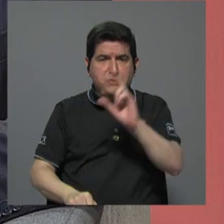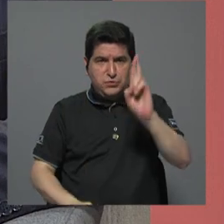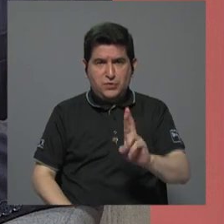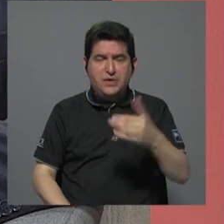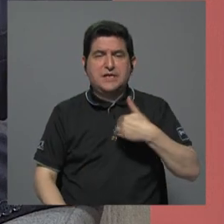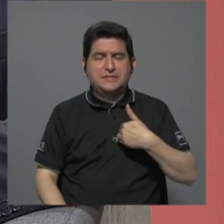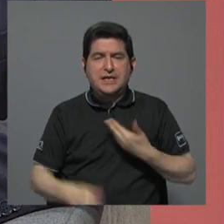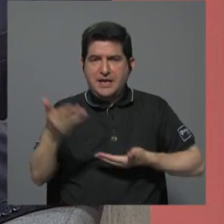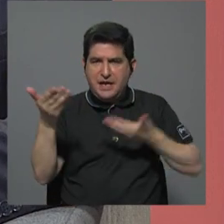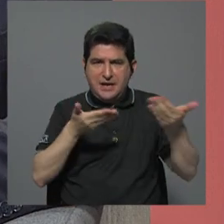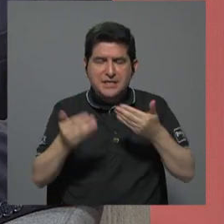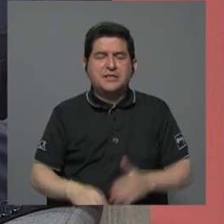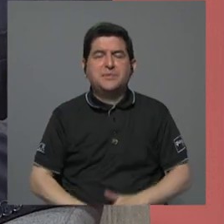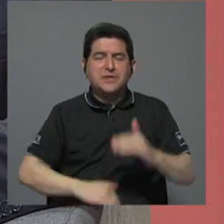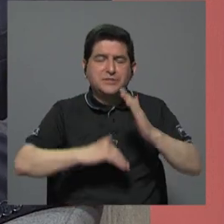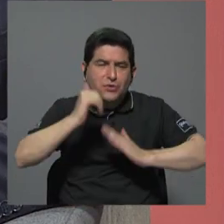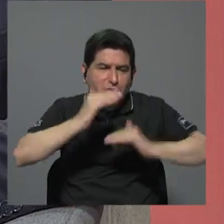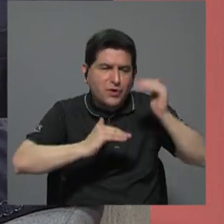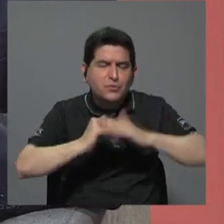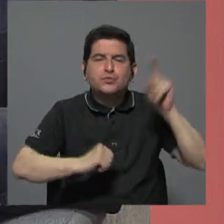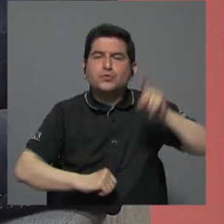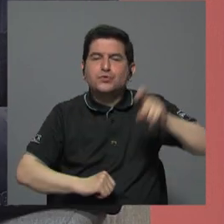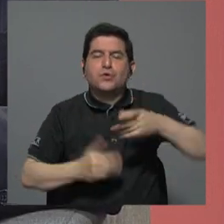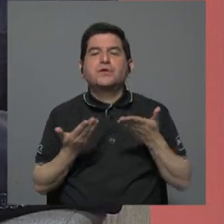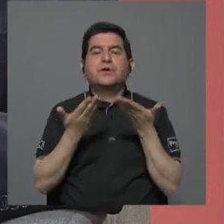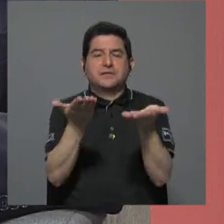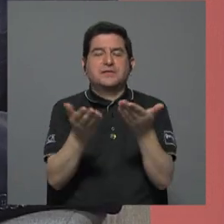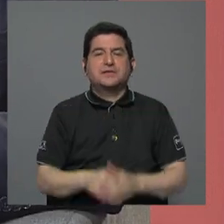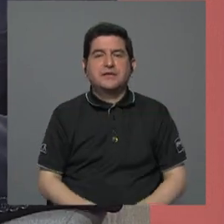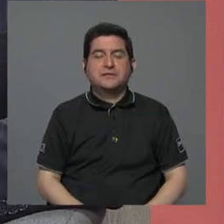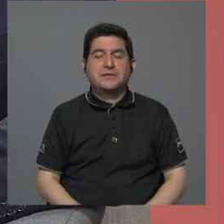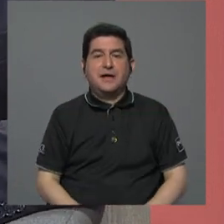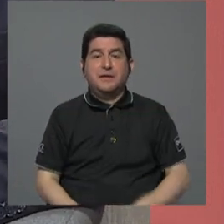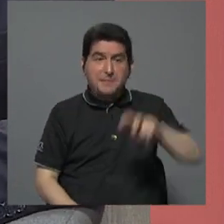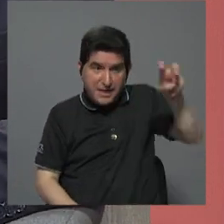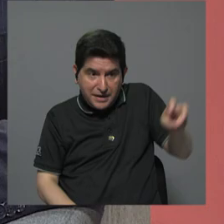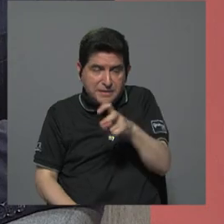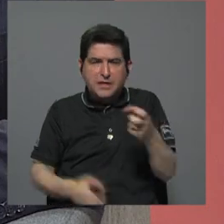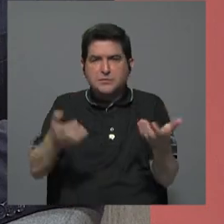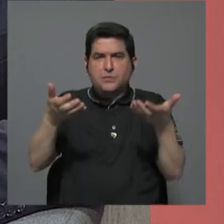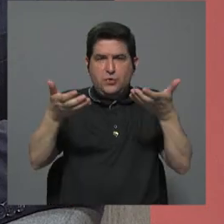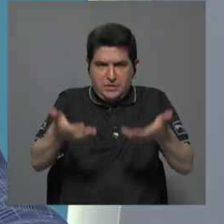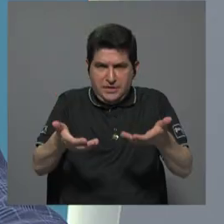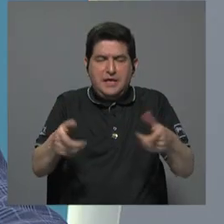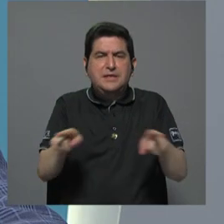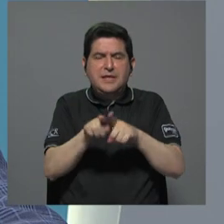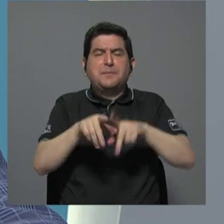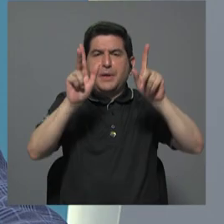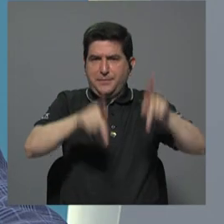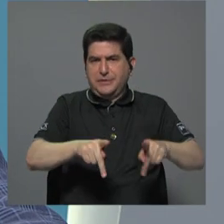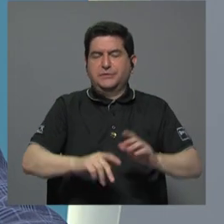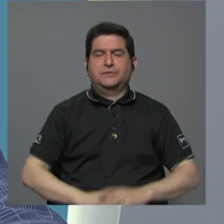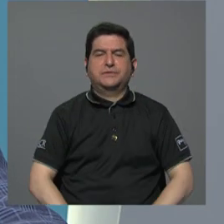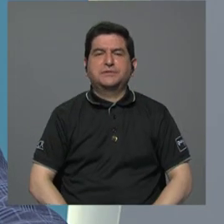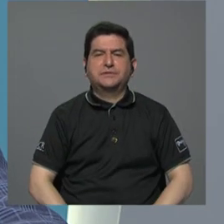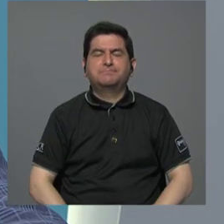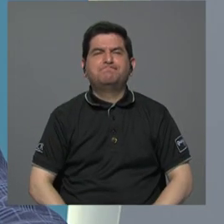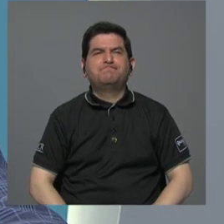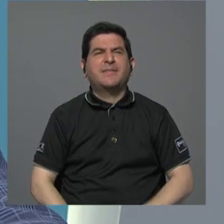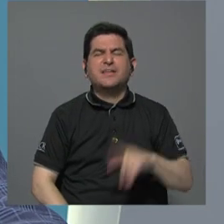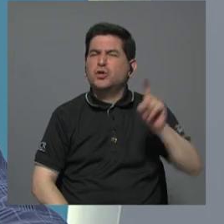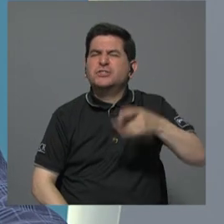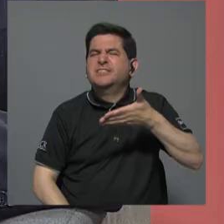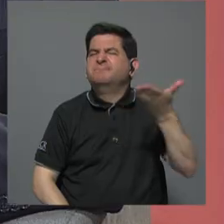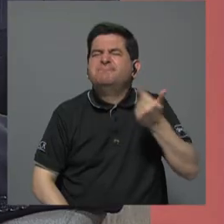servicio que la infraestructura está llamada a ofrecer, tanto para movilidad carga como para movimiento de personas. Entonces, en concreto, ¿qué se